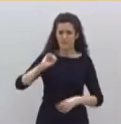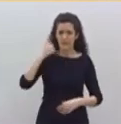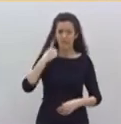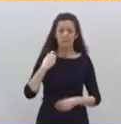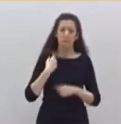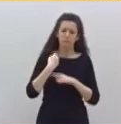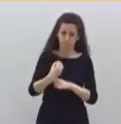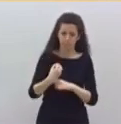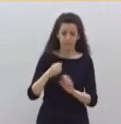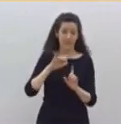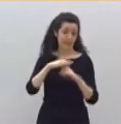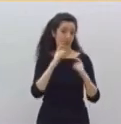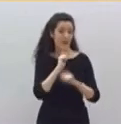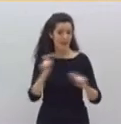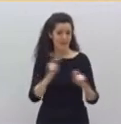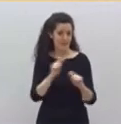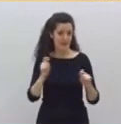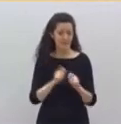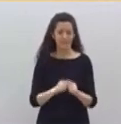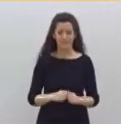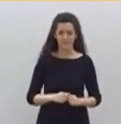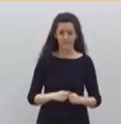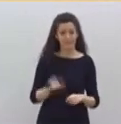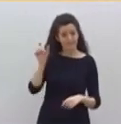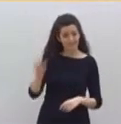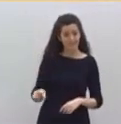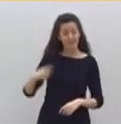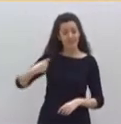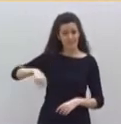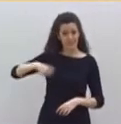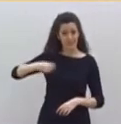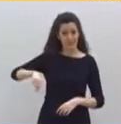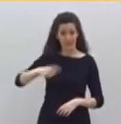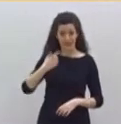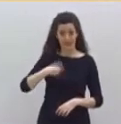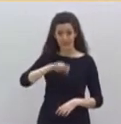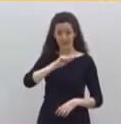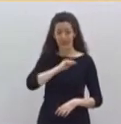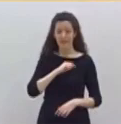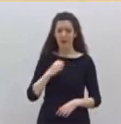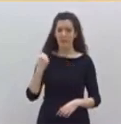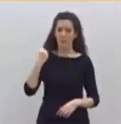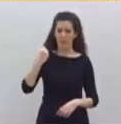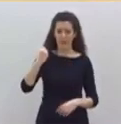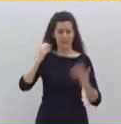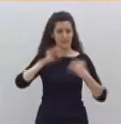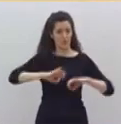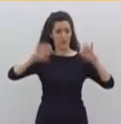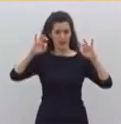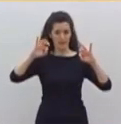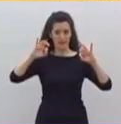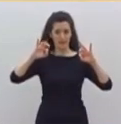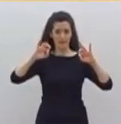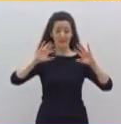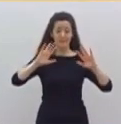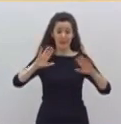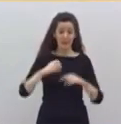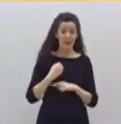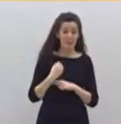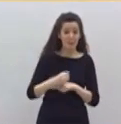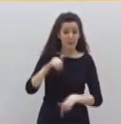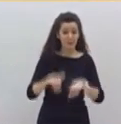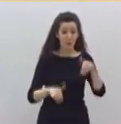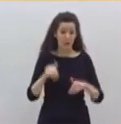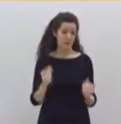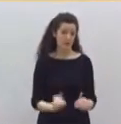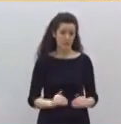Es usted el presidente de nuestra historia con más poderes excepcionales, siendo, además, el investido con menos respaldo electoral. Le hemos dado todo lo que